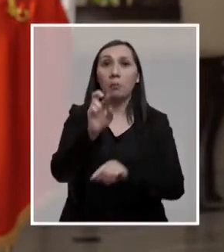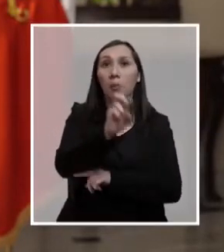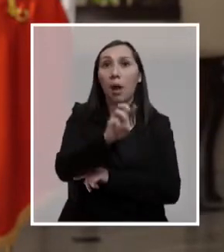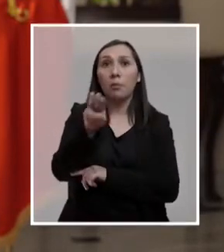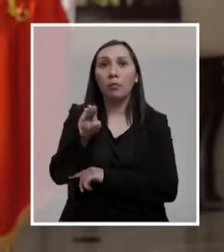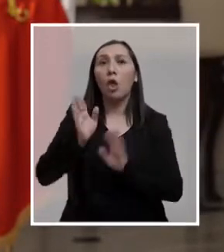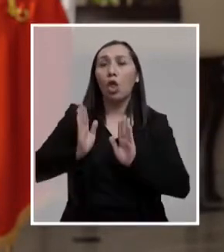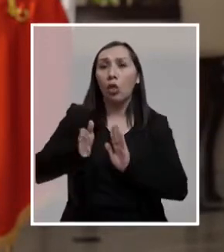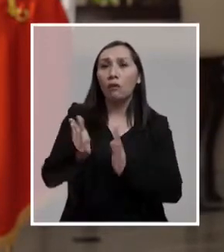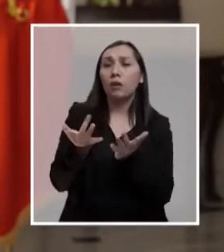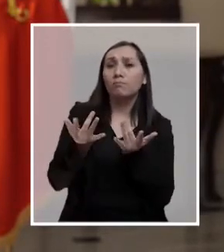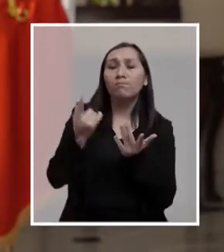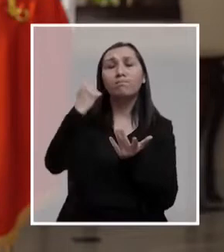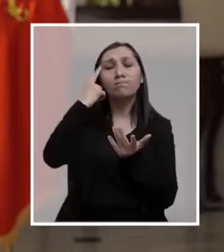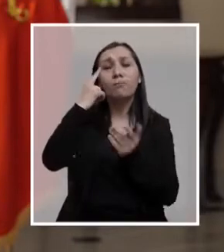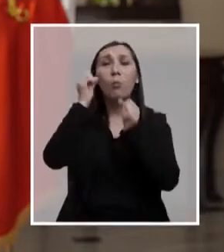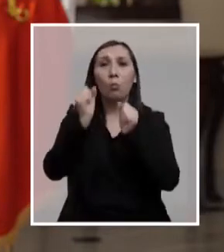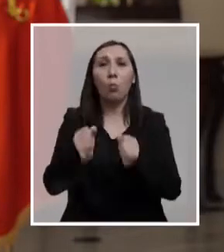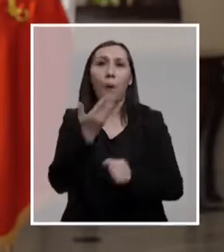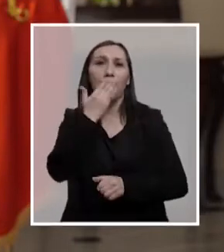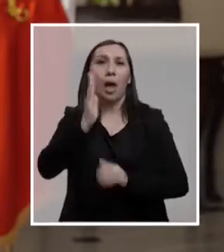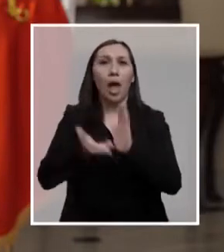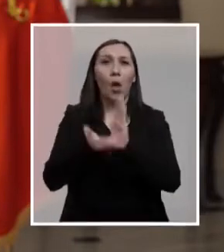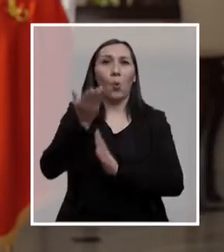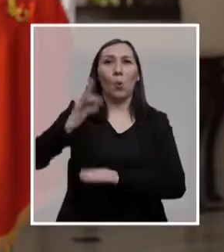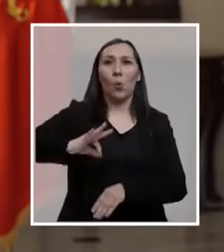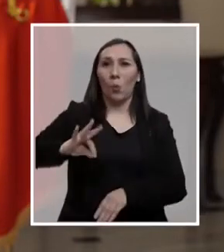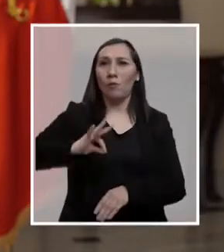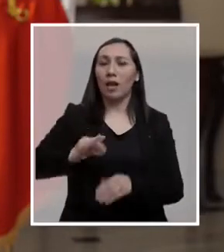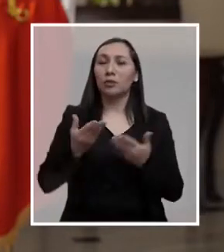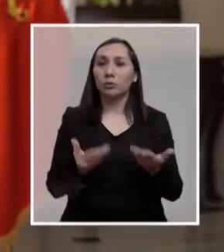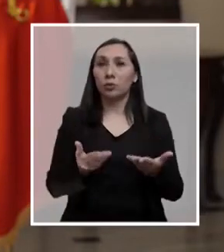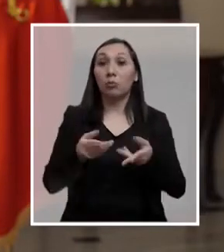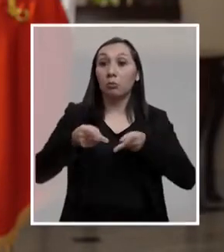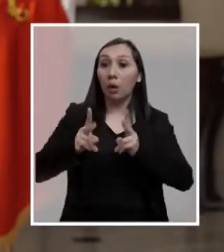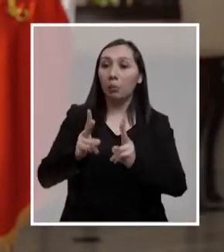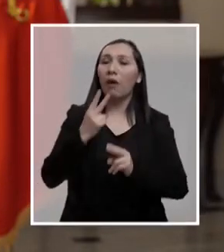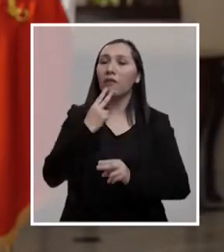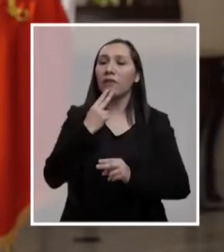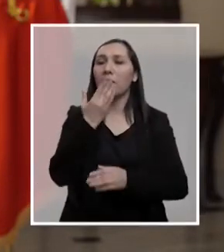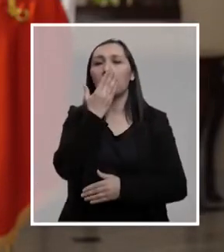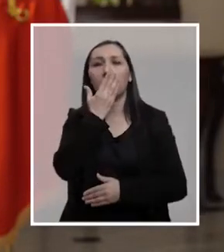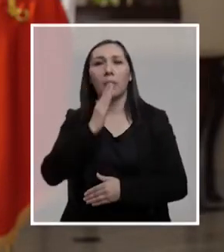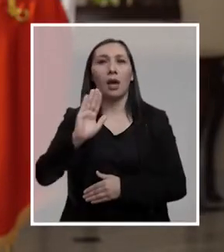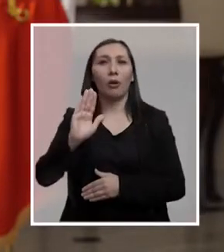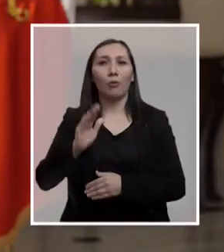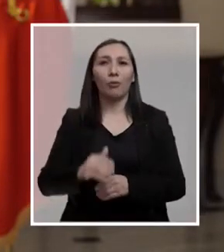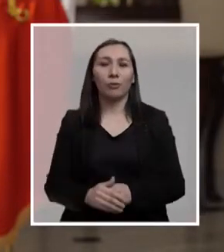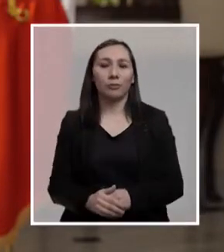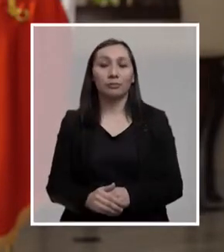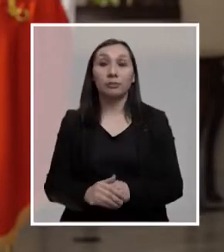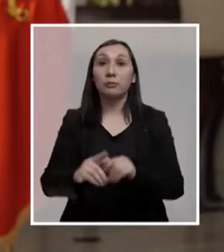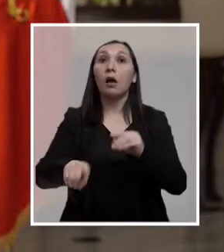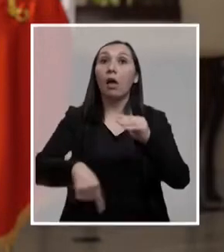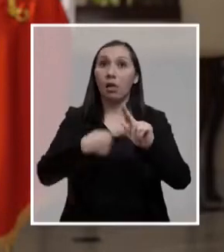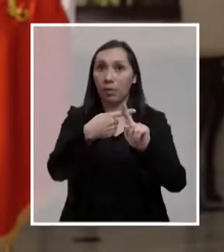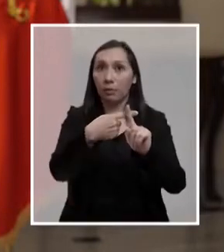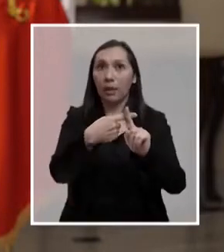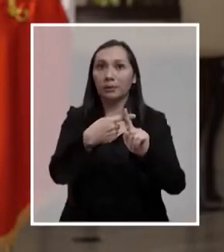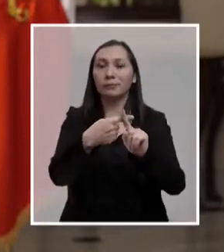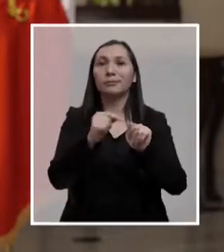padres que aún albergan la esperanza de poder tener una mejor jubilación, una que permita vivir mejor. Además,